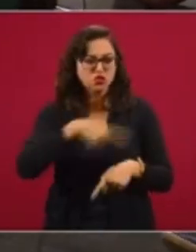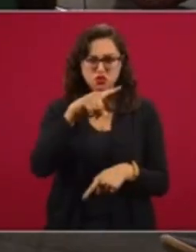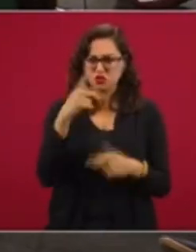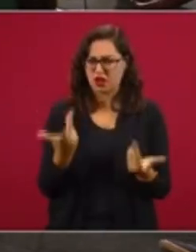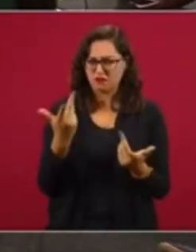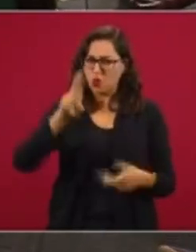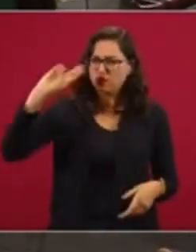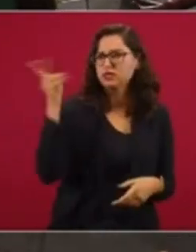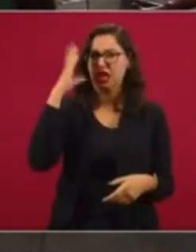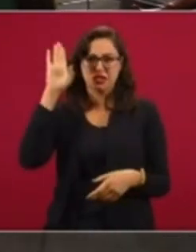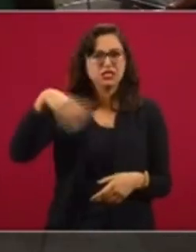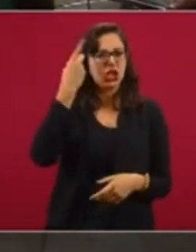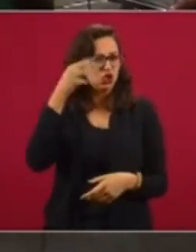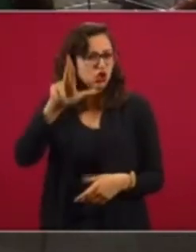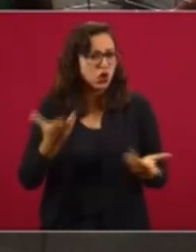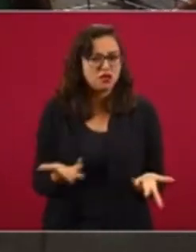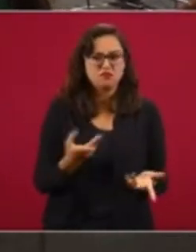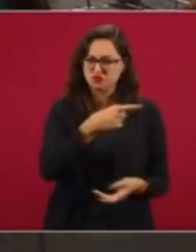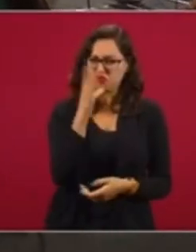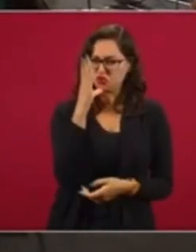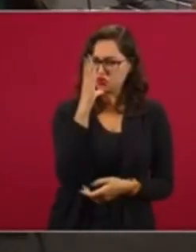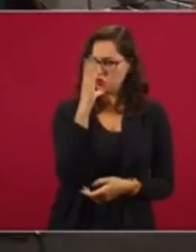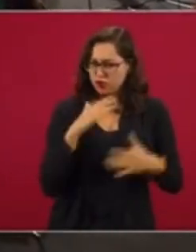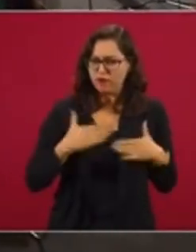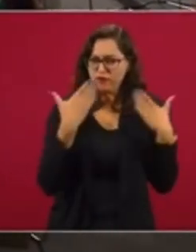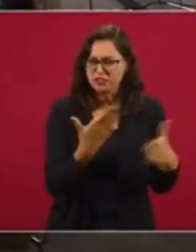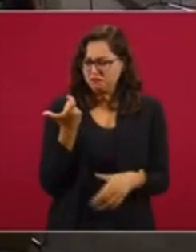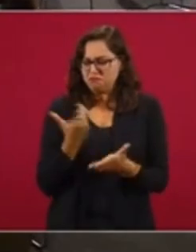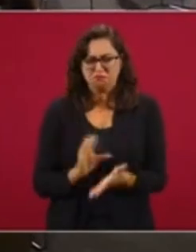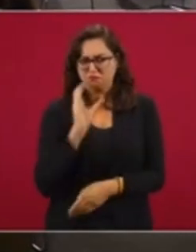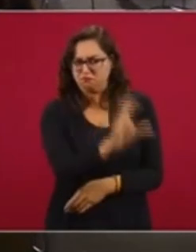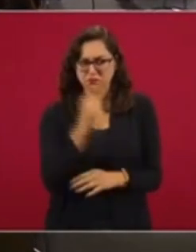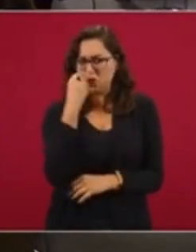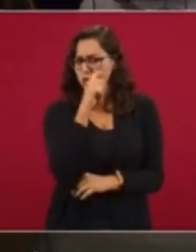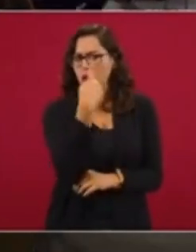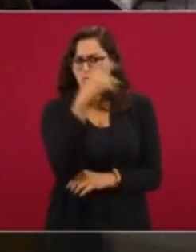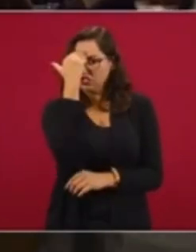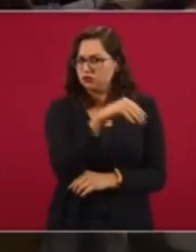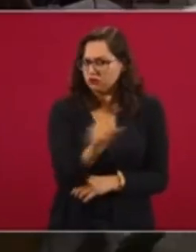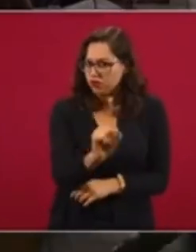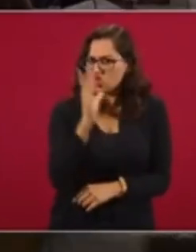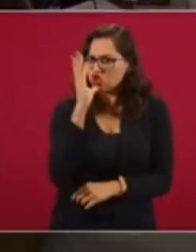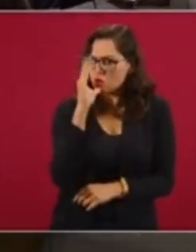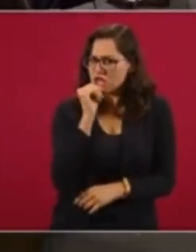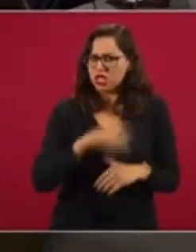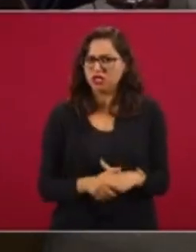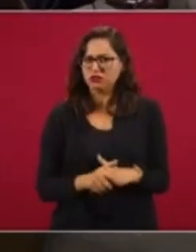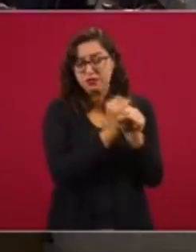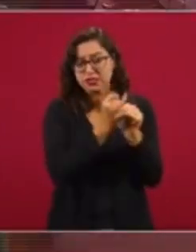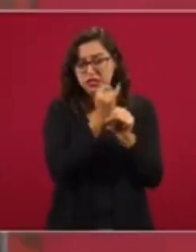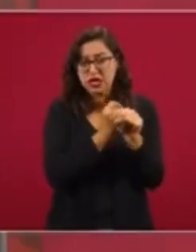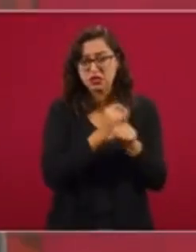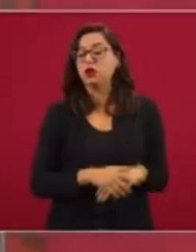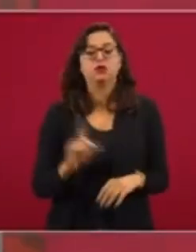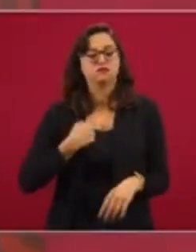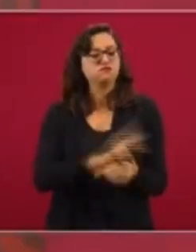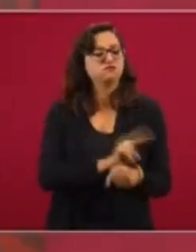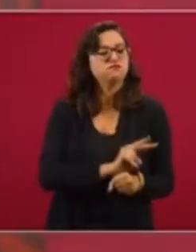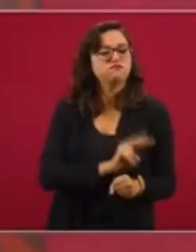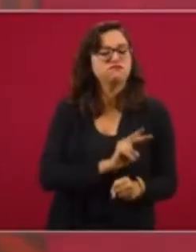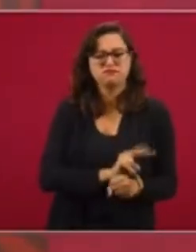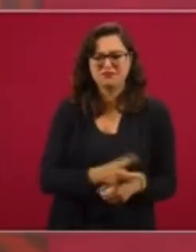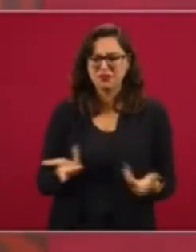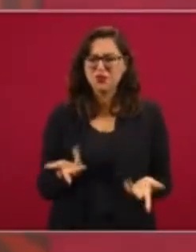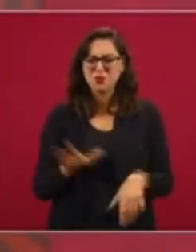que no podemos confiarle y entregarle lo que le corresponde. Es decir, úsalo para lo que tú consideres te va a ayudar en tus trabajos. ¿Por qué la tutela? ¿Por qué